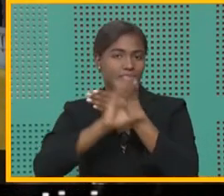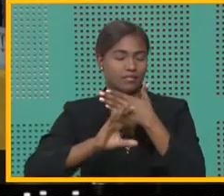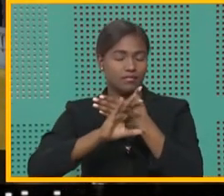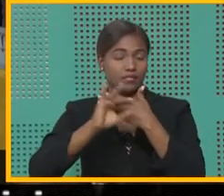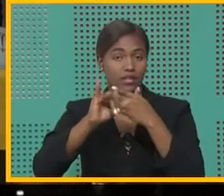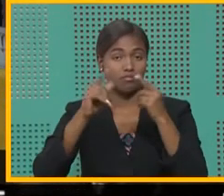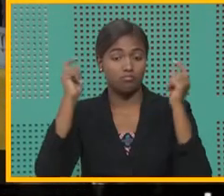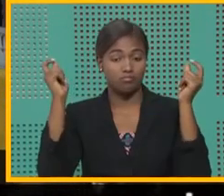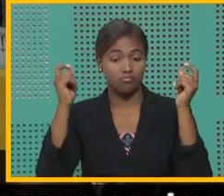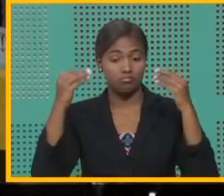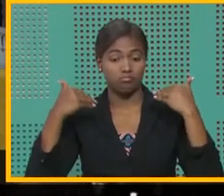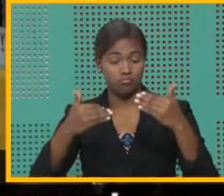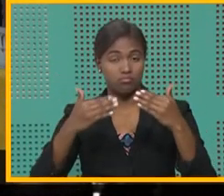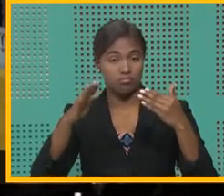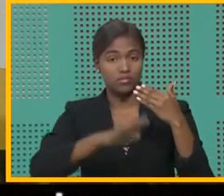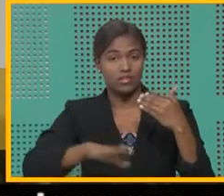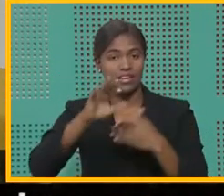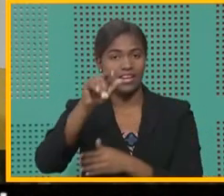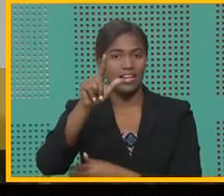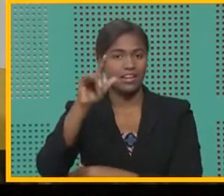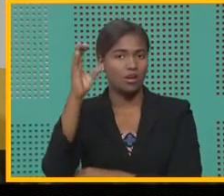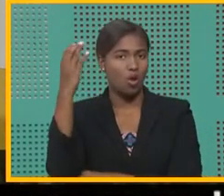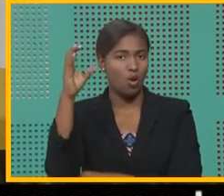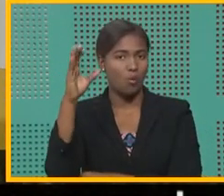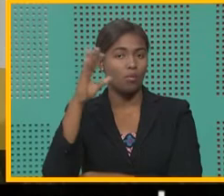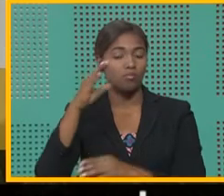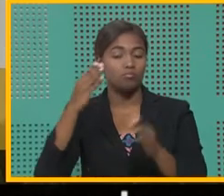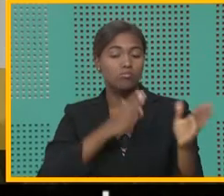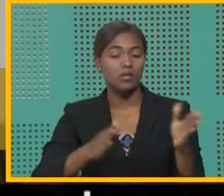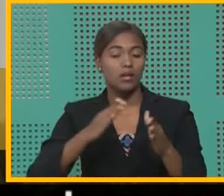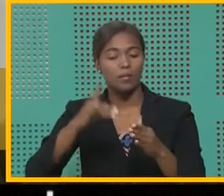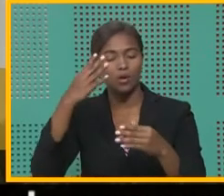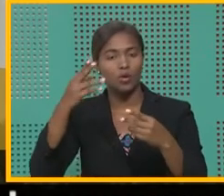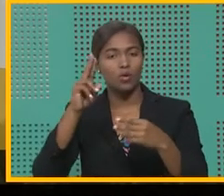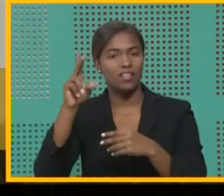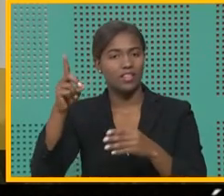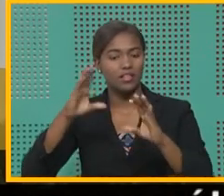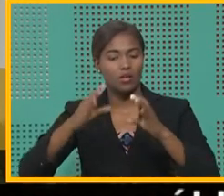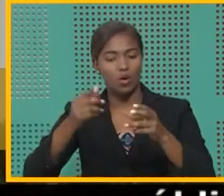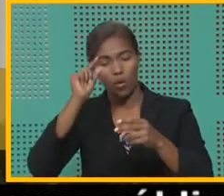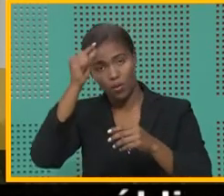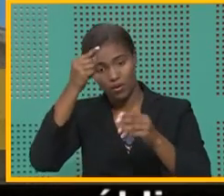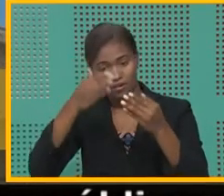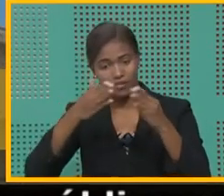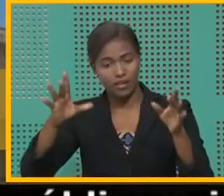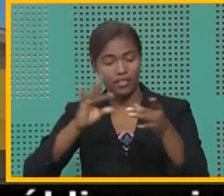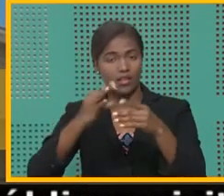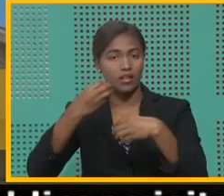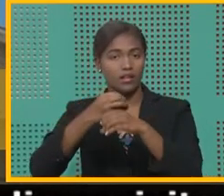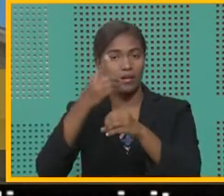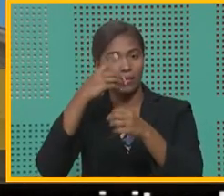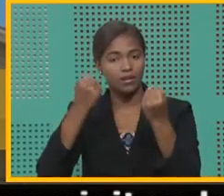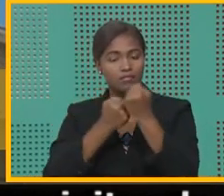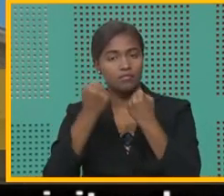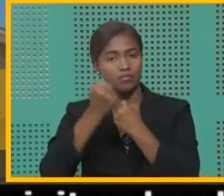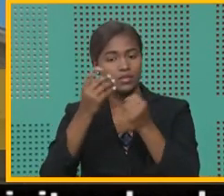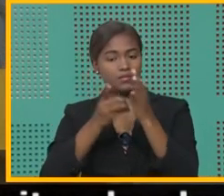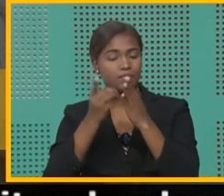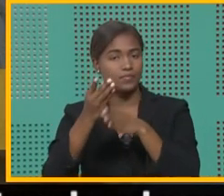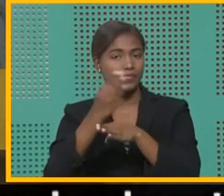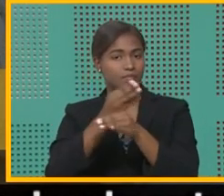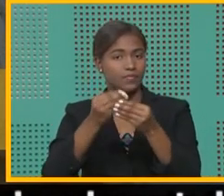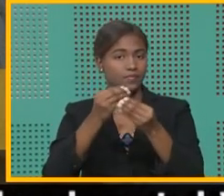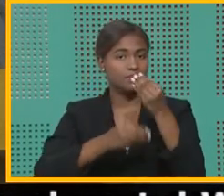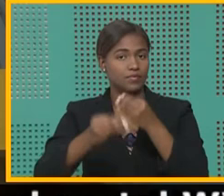evento que tiene lugar en la ciudad de Cali, Colombia y es organizado por la Unidad de Gobierno Abierto de la Organización para la Cooperación y el Desarrollo